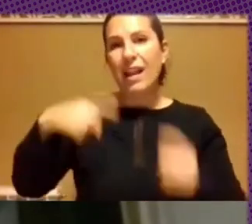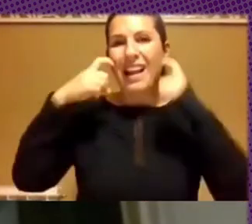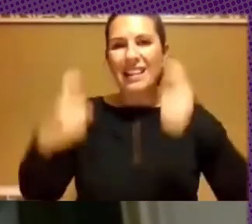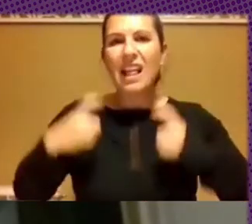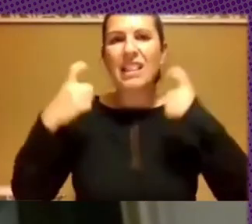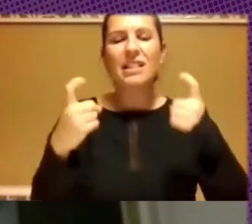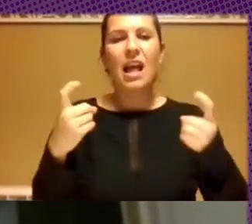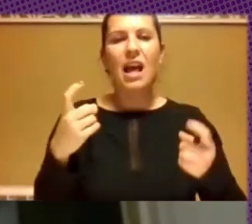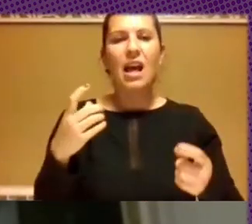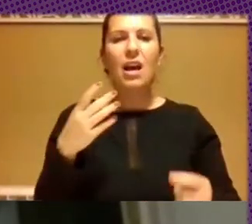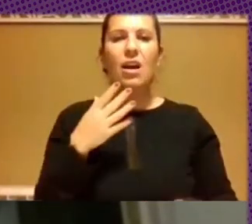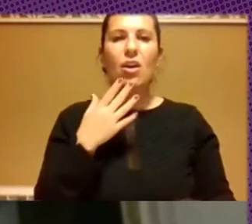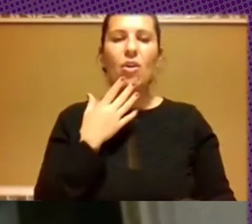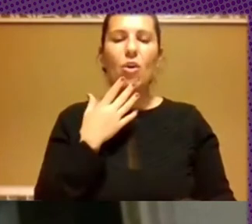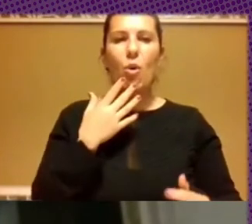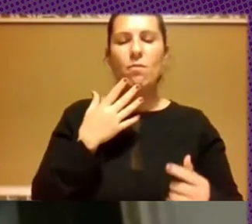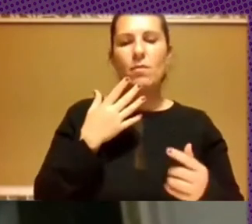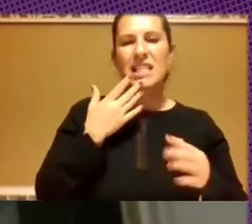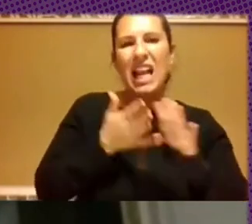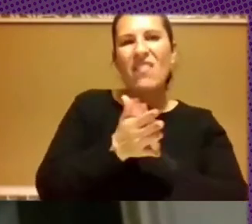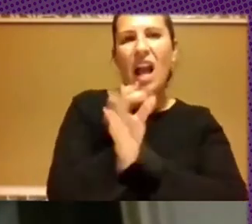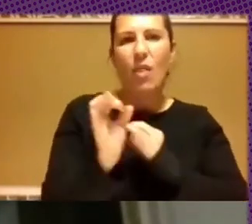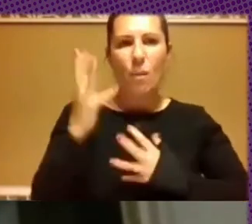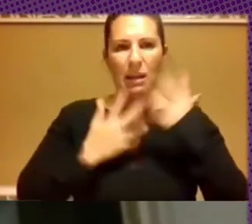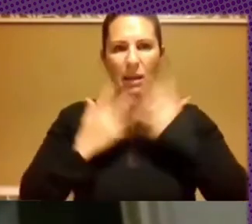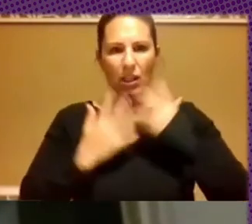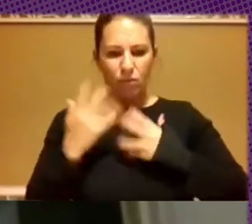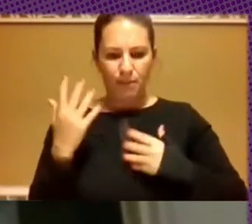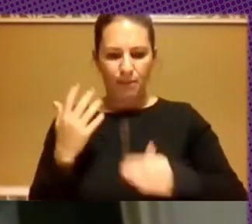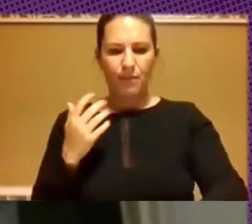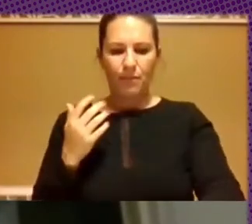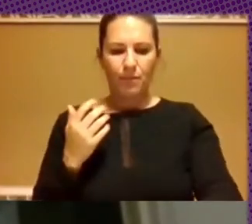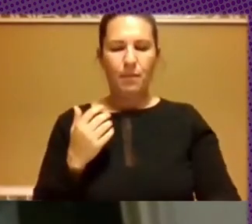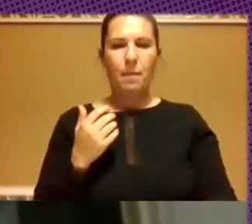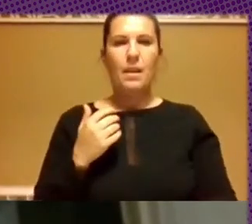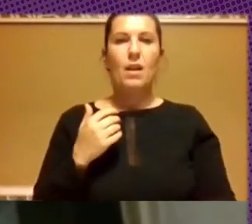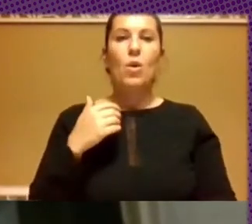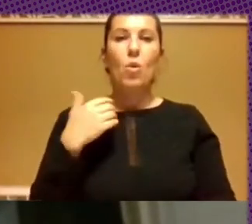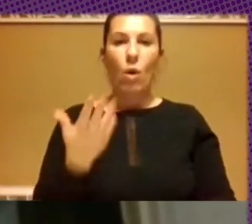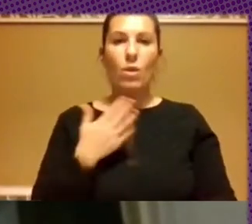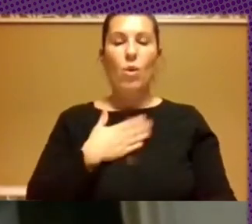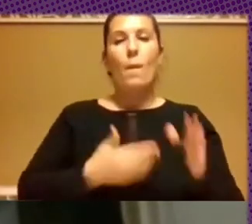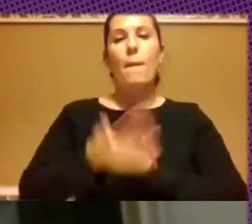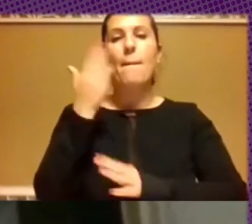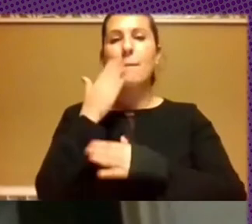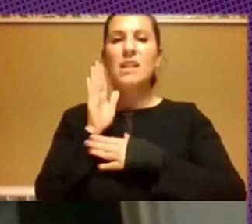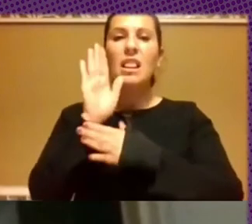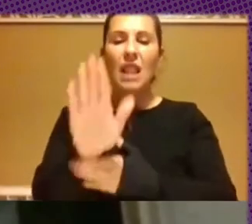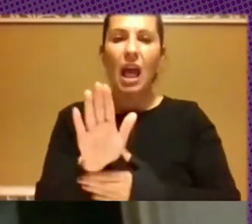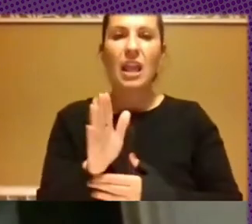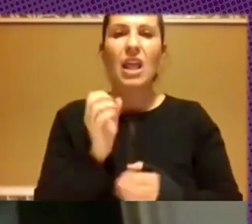una manera que tenía sentido matemático, así que, si, cuando se iba a presentar a lo que era la, la, la